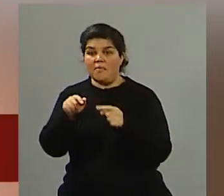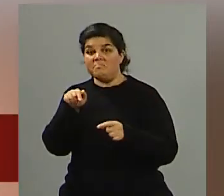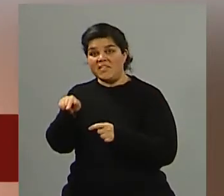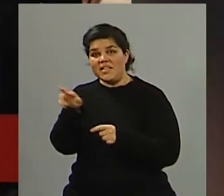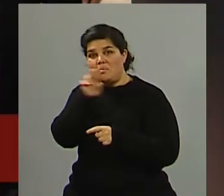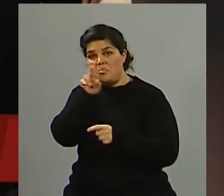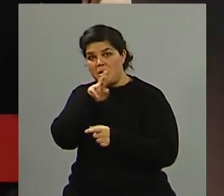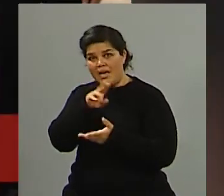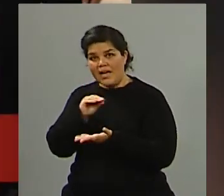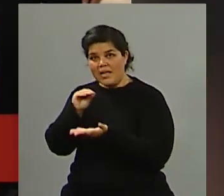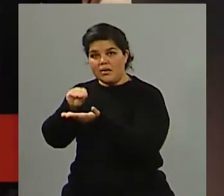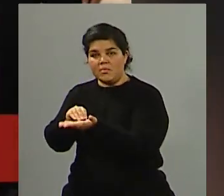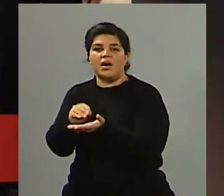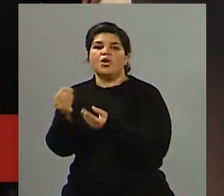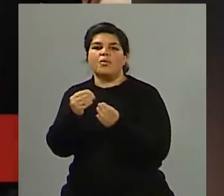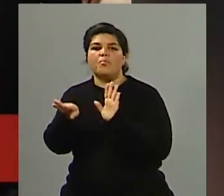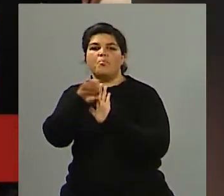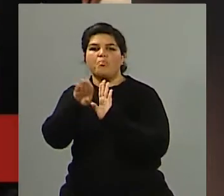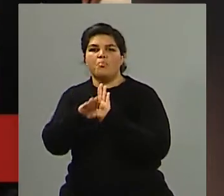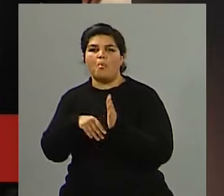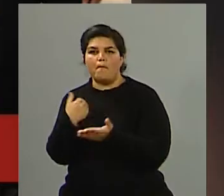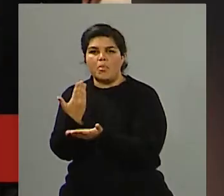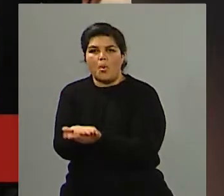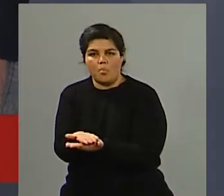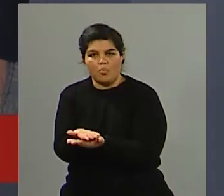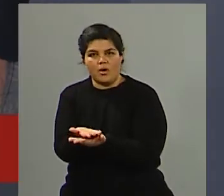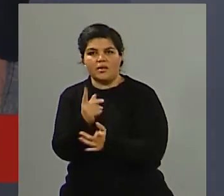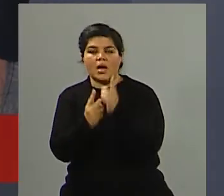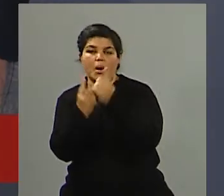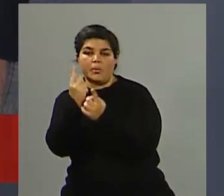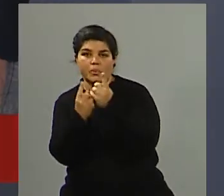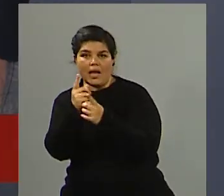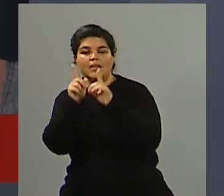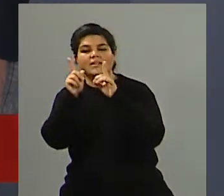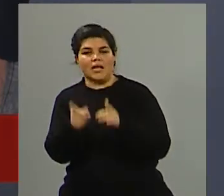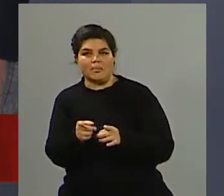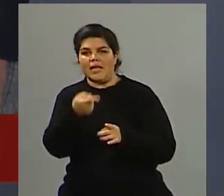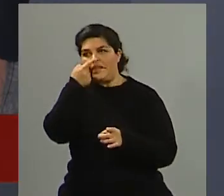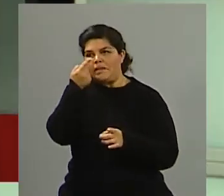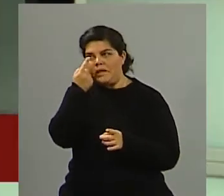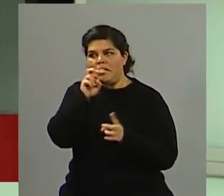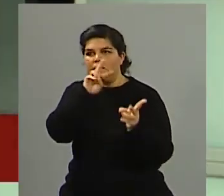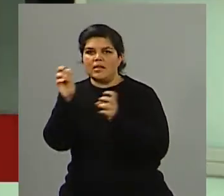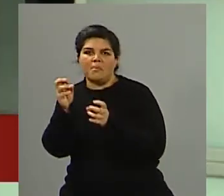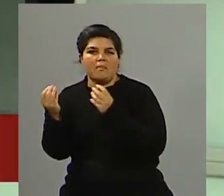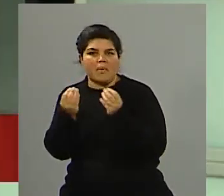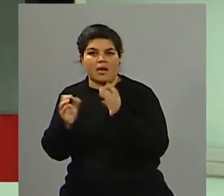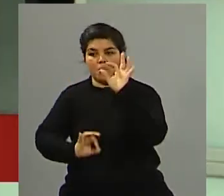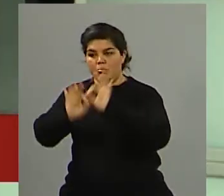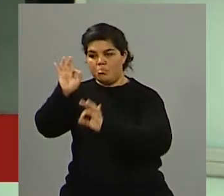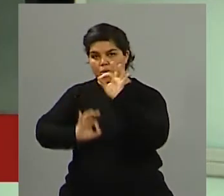a preguntar cuáles son las propuestas para su departamento, pero también vamos a estar hablando de otros temas de interés. Por ejemplo, este proyecto de